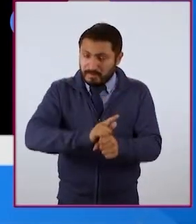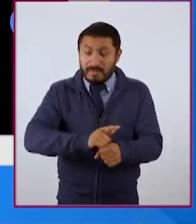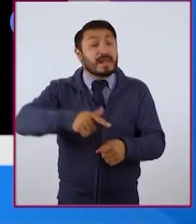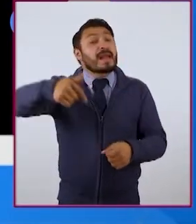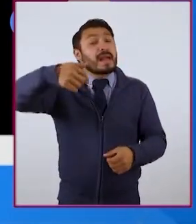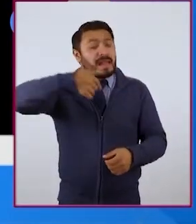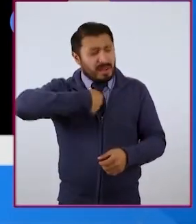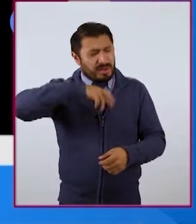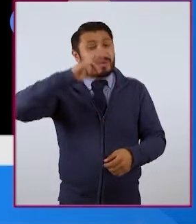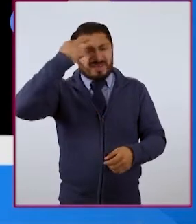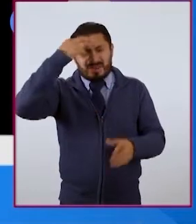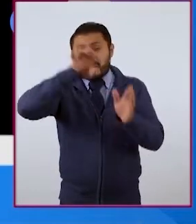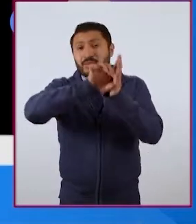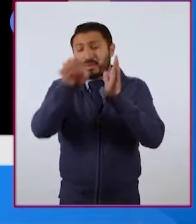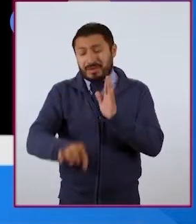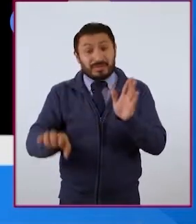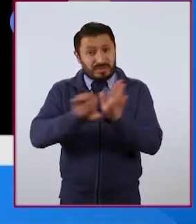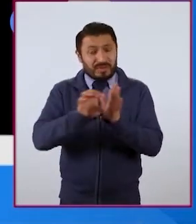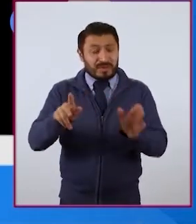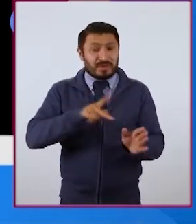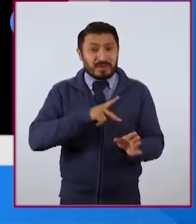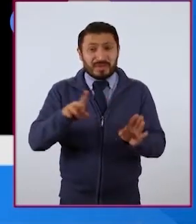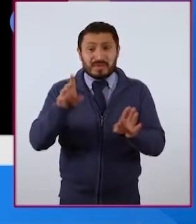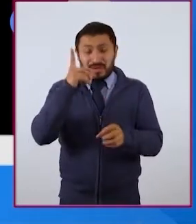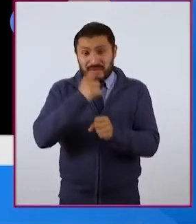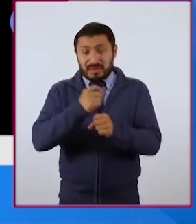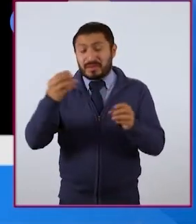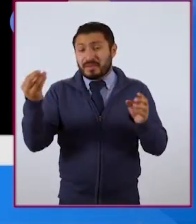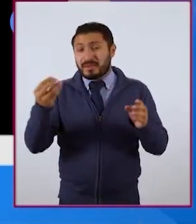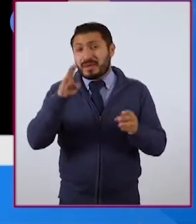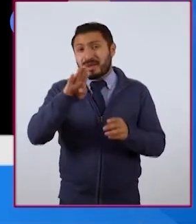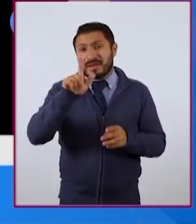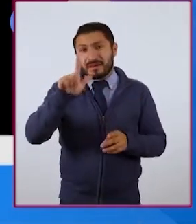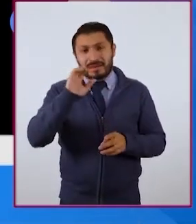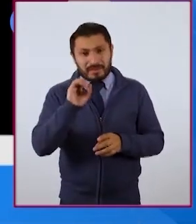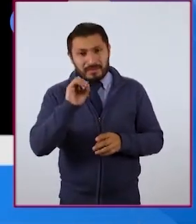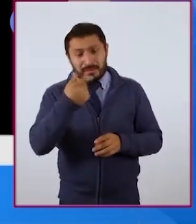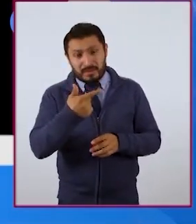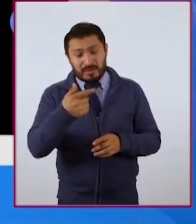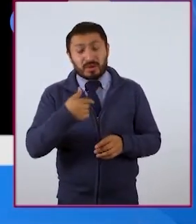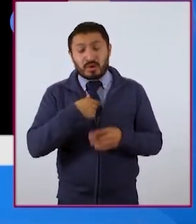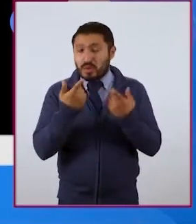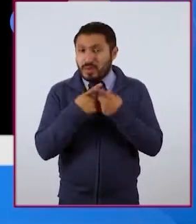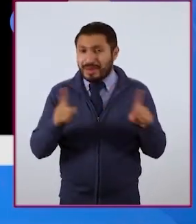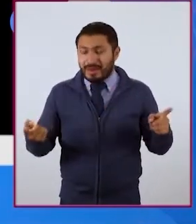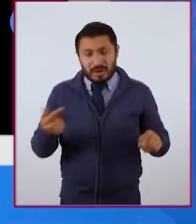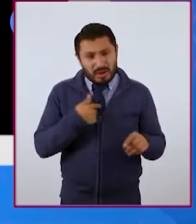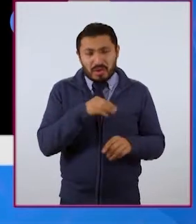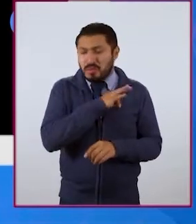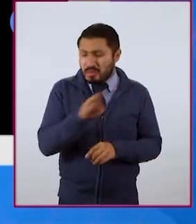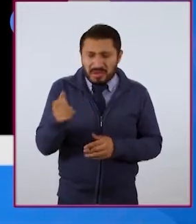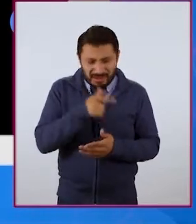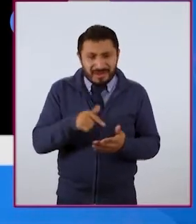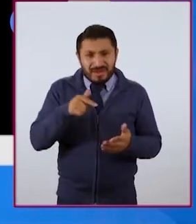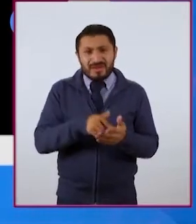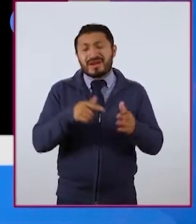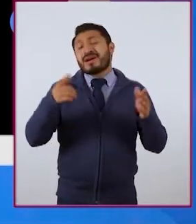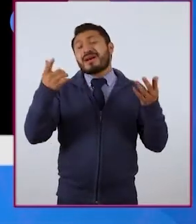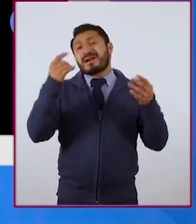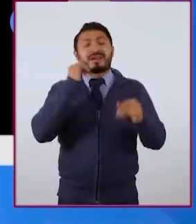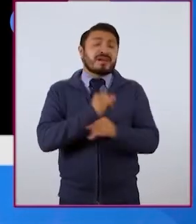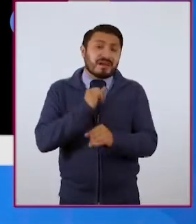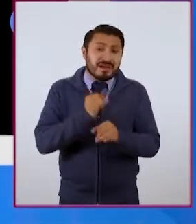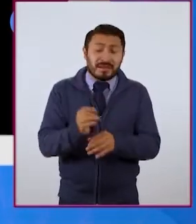recuerdo como este primer cuarto propio, fue mi primer blog, ¿no? El primer blog que desarrollé, donde yo pude como en ese espacio de virtualidad,